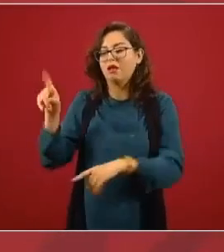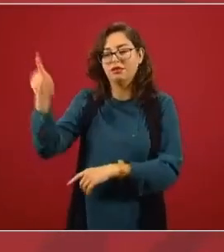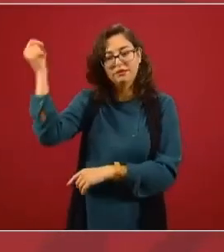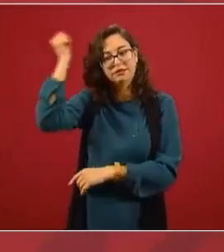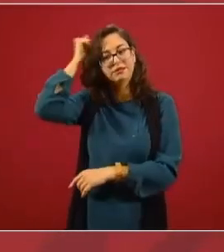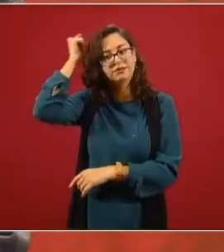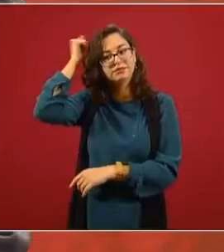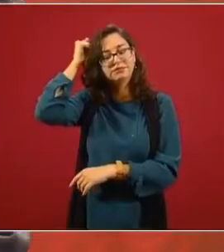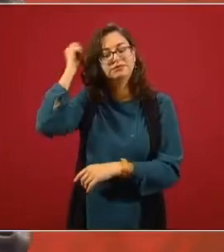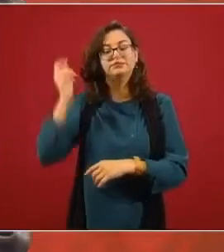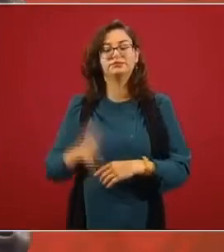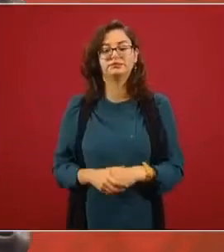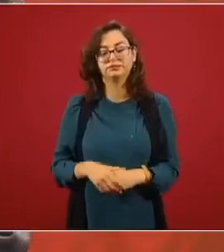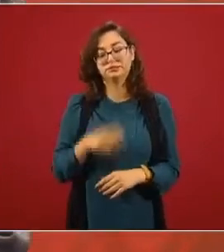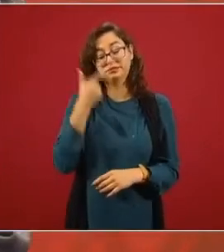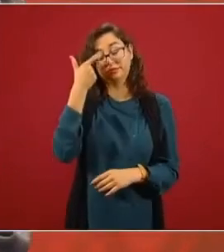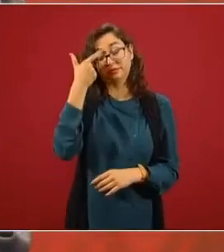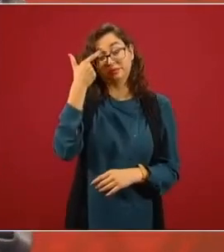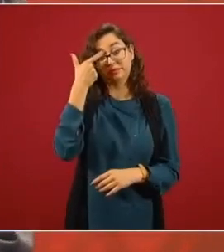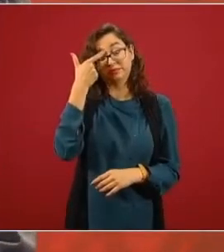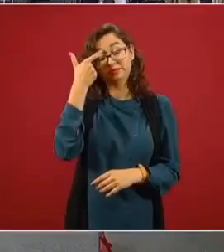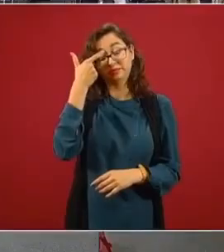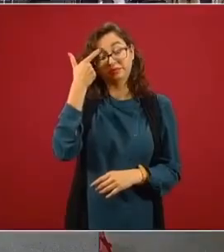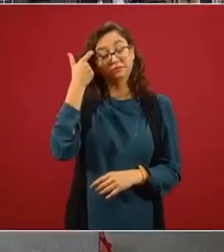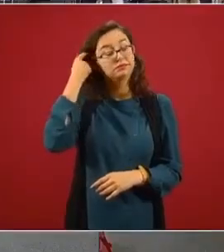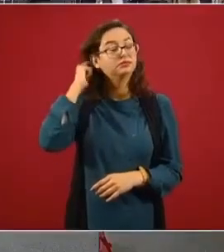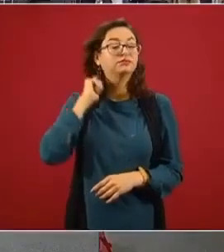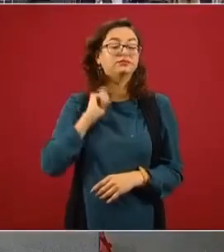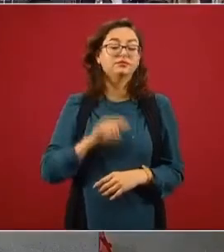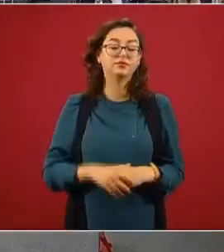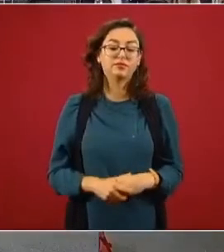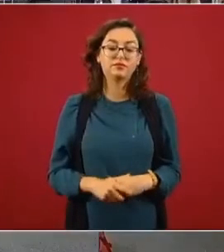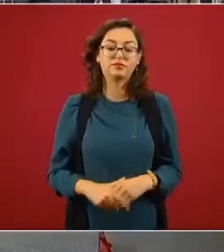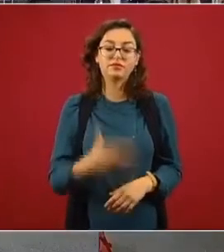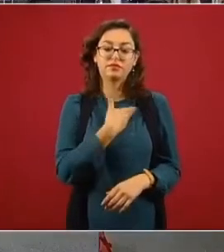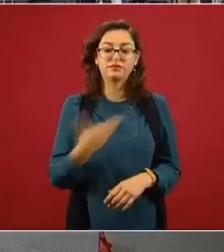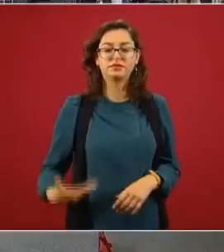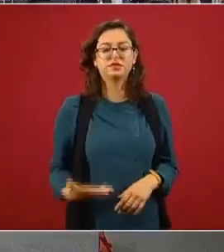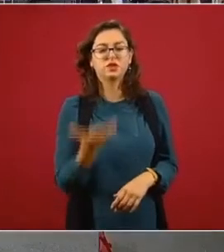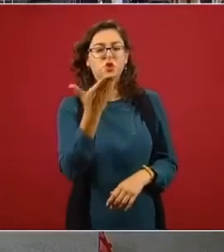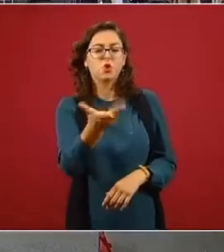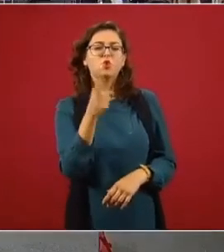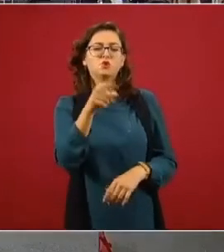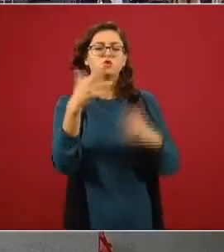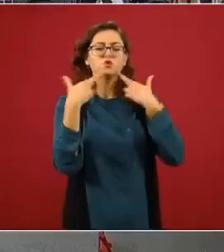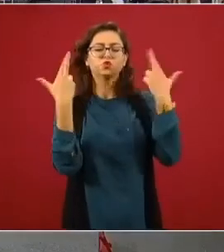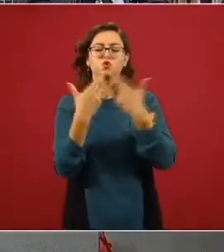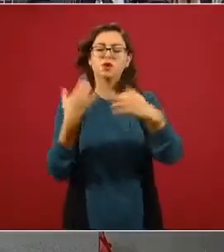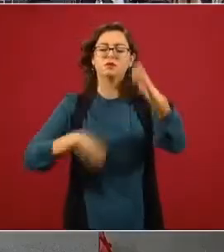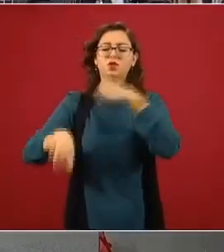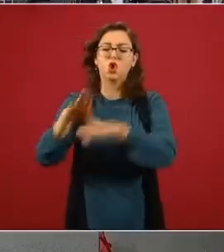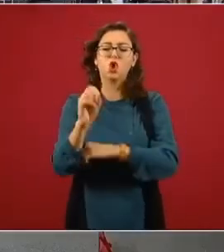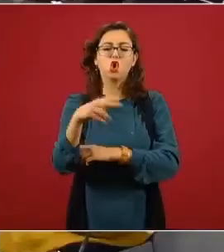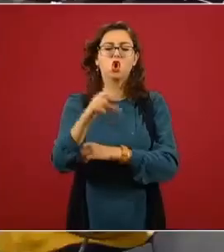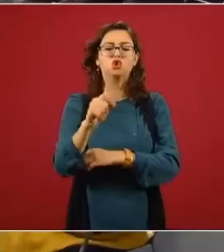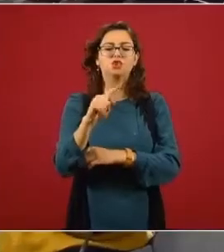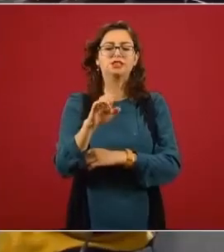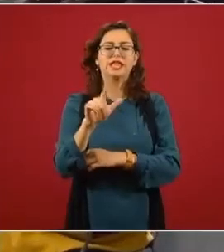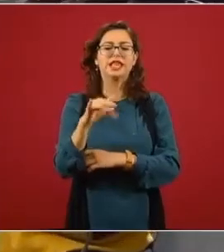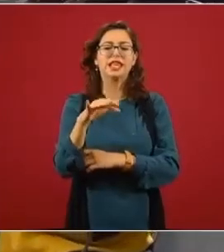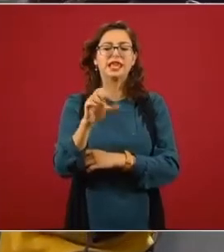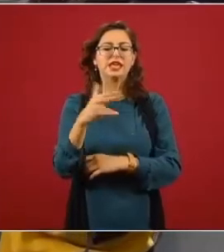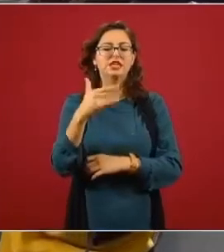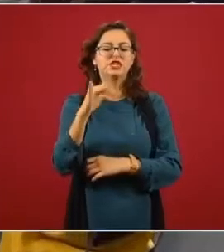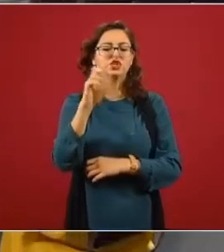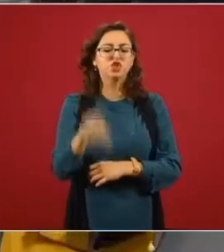Texcoco. Presidente, ¿tuvo usted la reunión con los representantes de Constellation Brand? Sí. ¿Y en qué quedó? ¿Ya